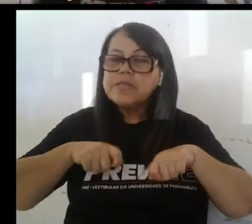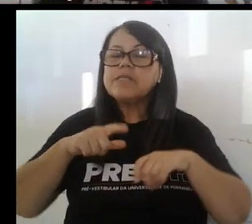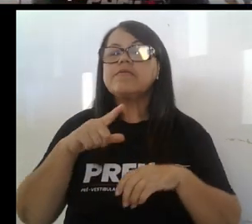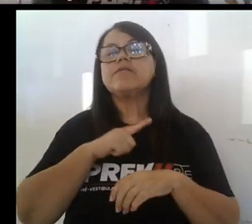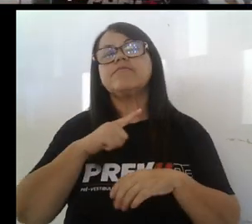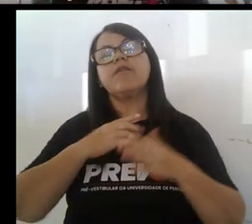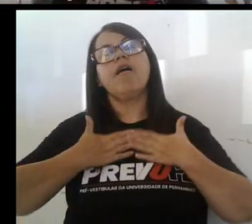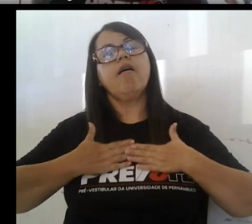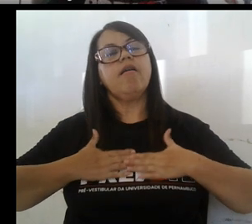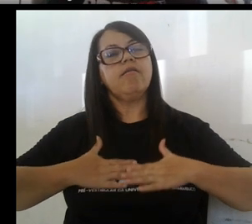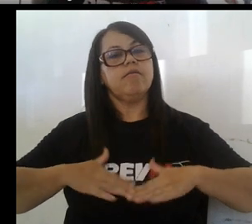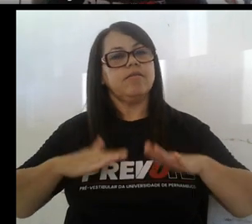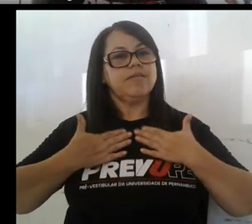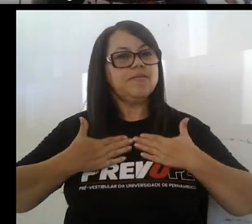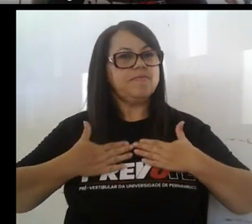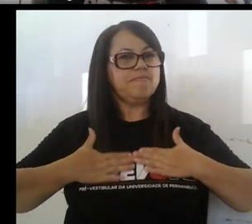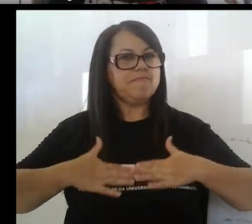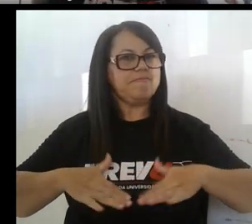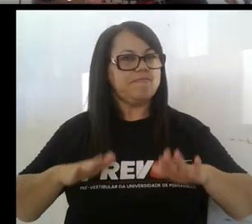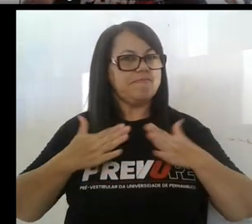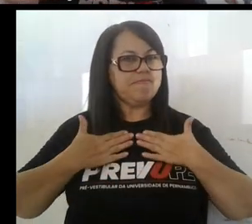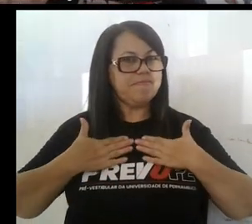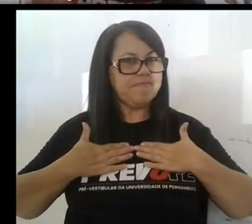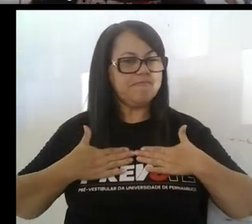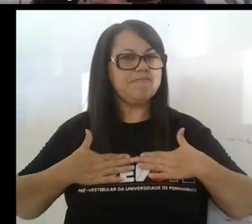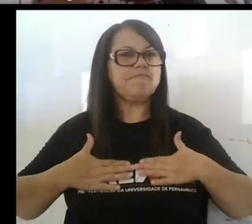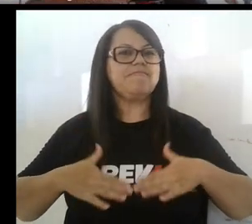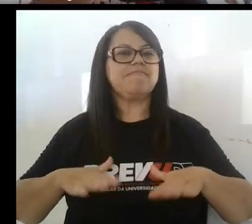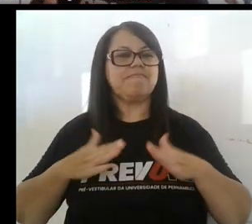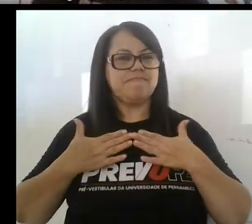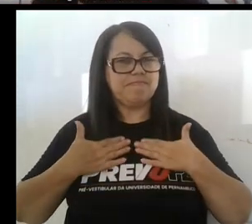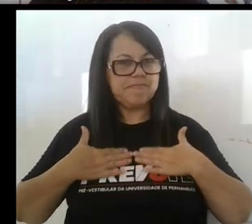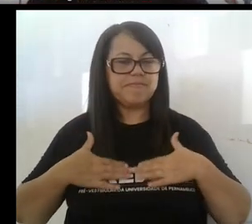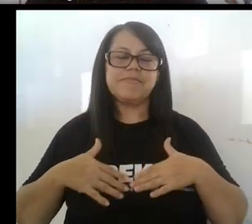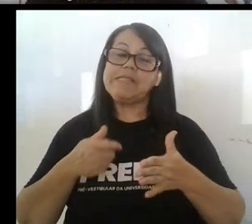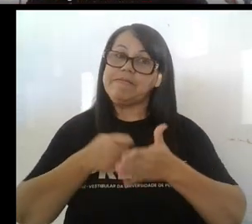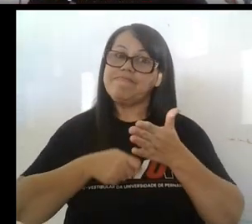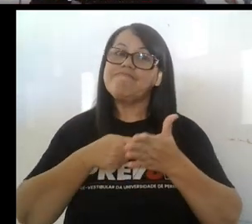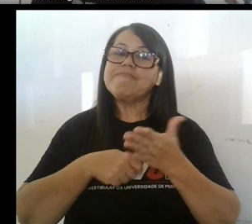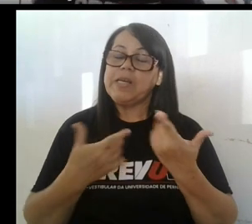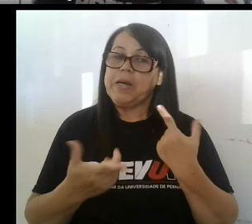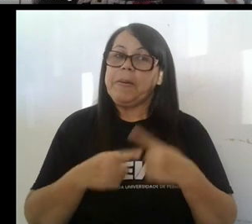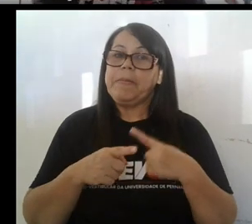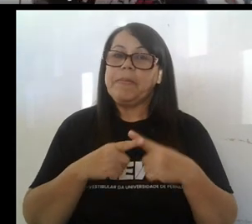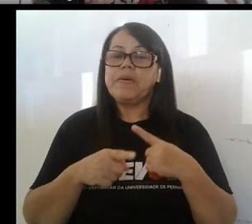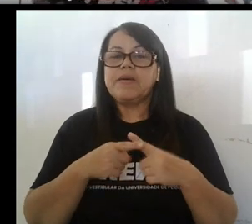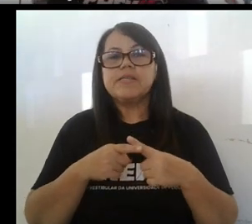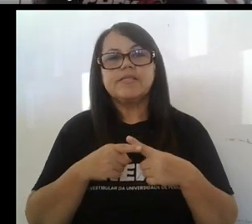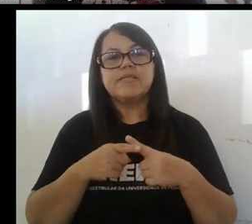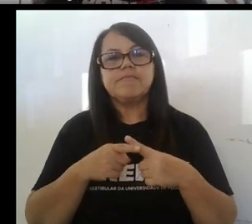calmados y calmadas, o a lo mejor lo intentamos, ¿no? Porque para